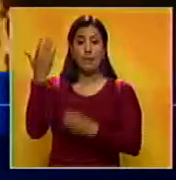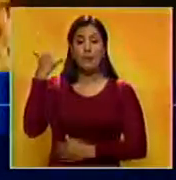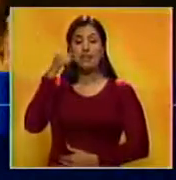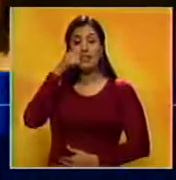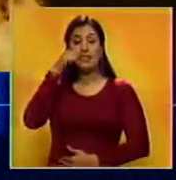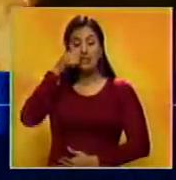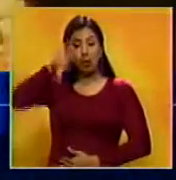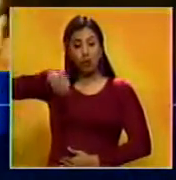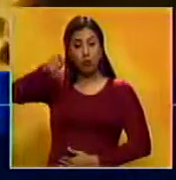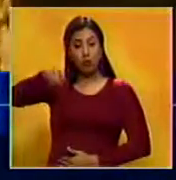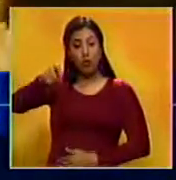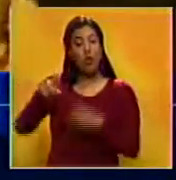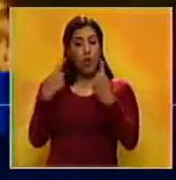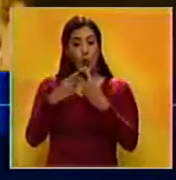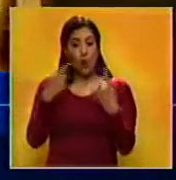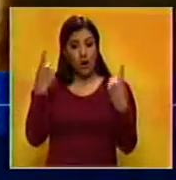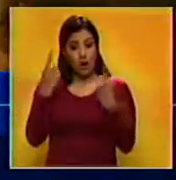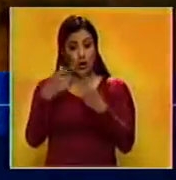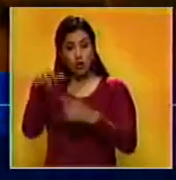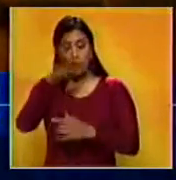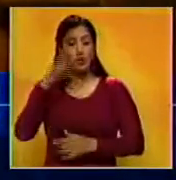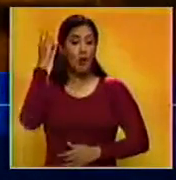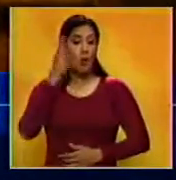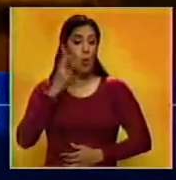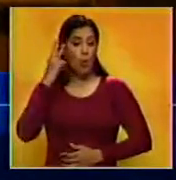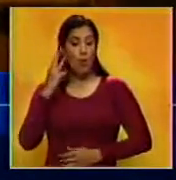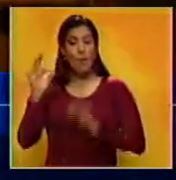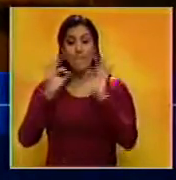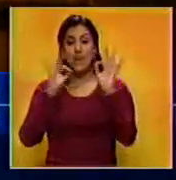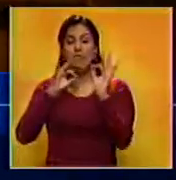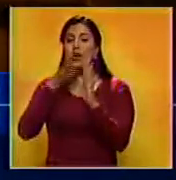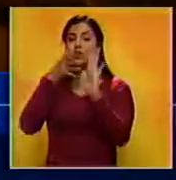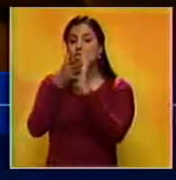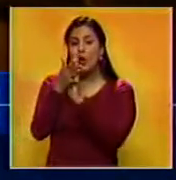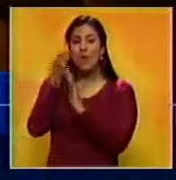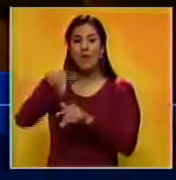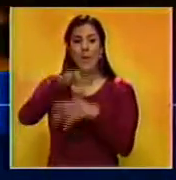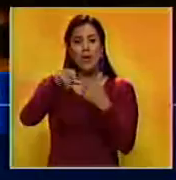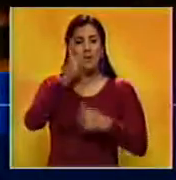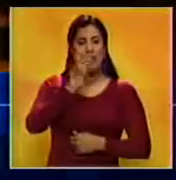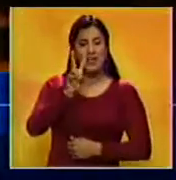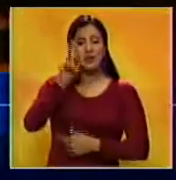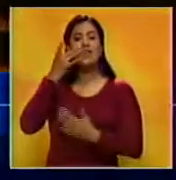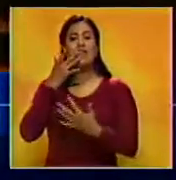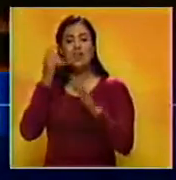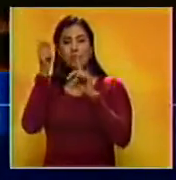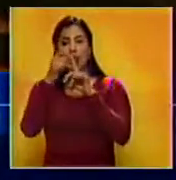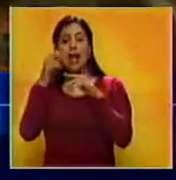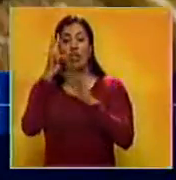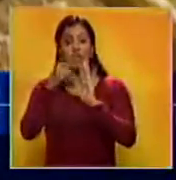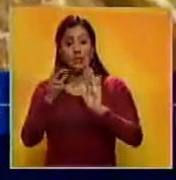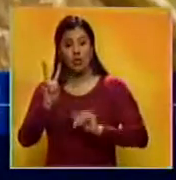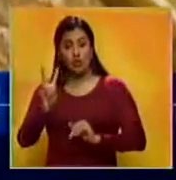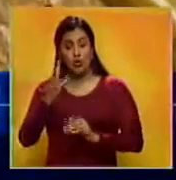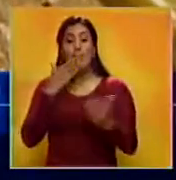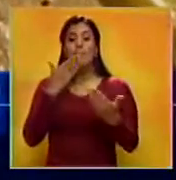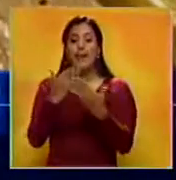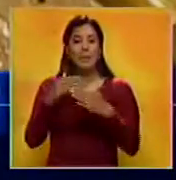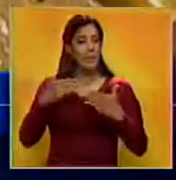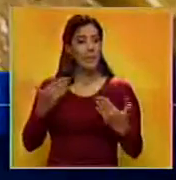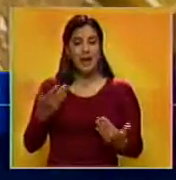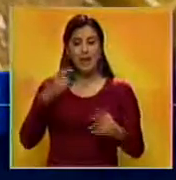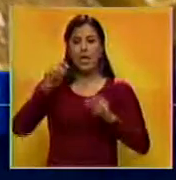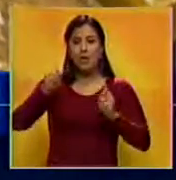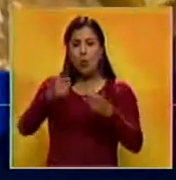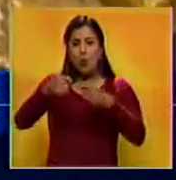pasado sábado por la Corte del Distrito de Columbia en Washington se refiere al conflicto entre Venezuela y Cristalex, que obtuvo en 2002 los permisos para